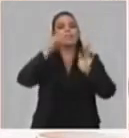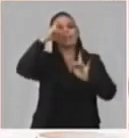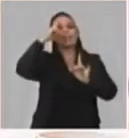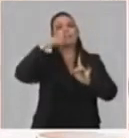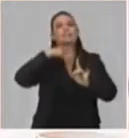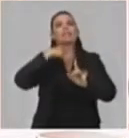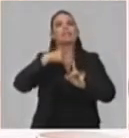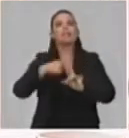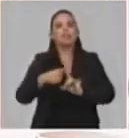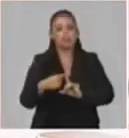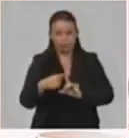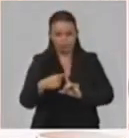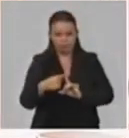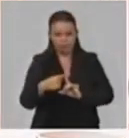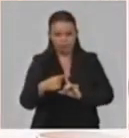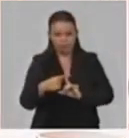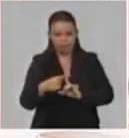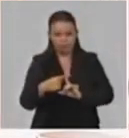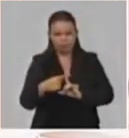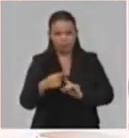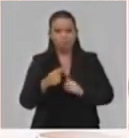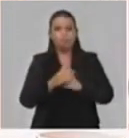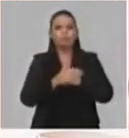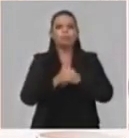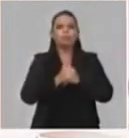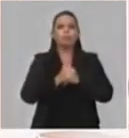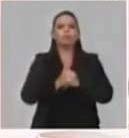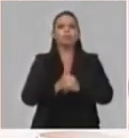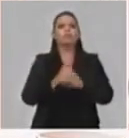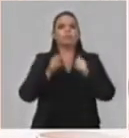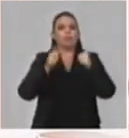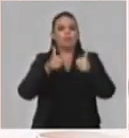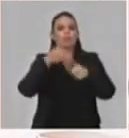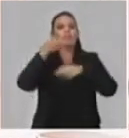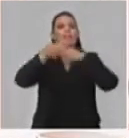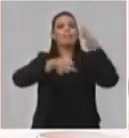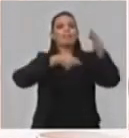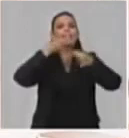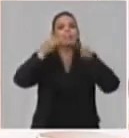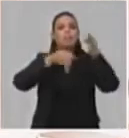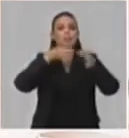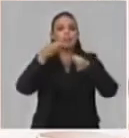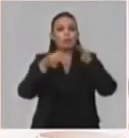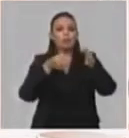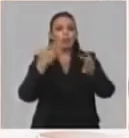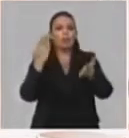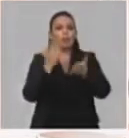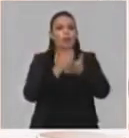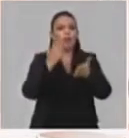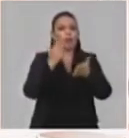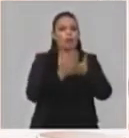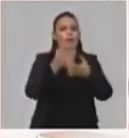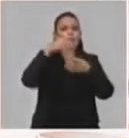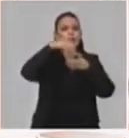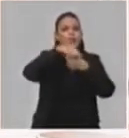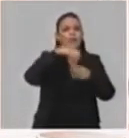Es decir, que nosotros, yo hablo de las actividades en las escuelas porque nosotros no hemos dejado de